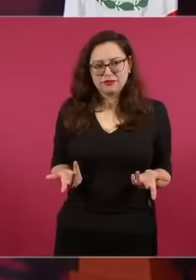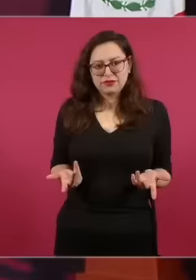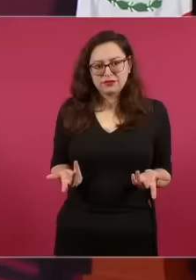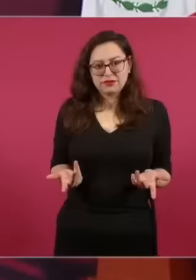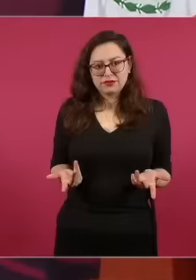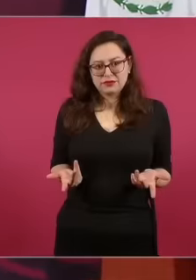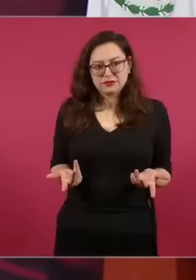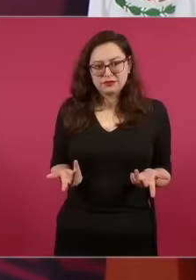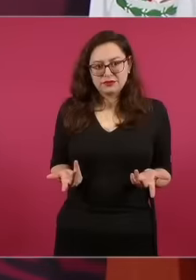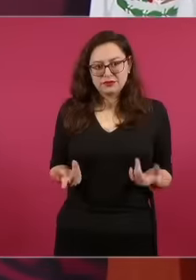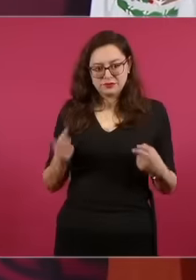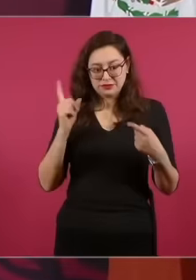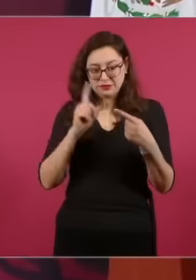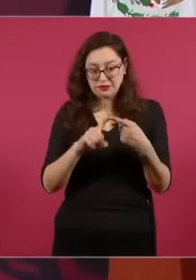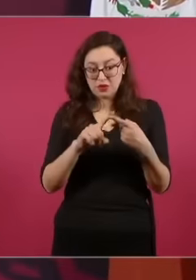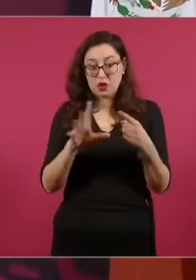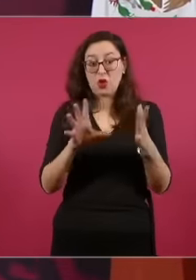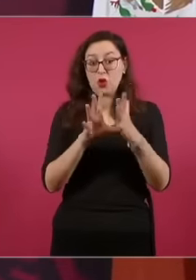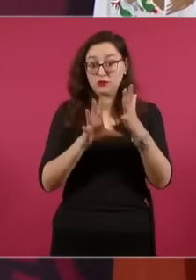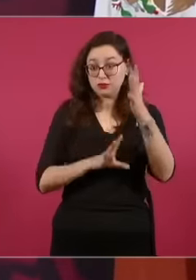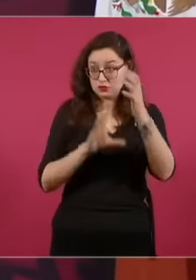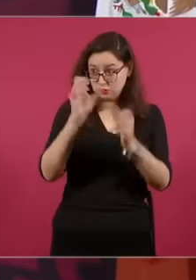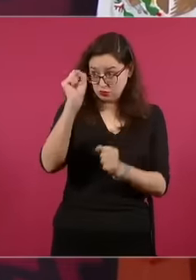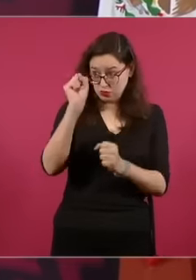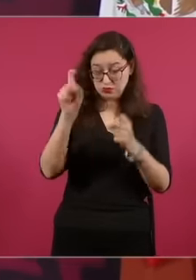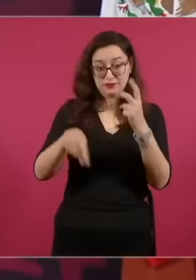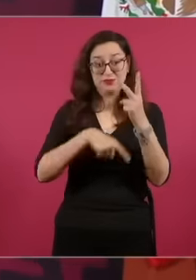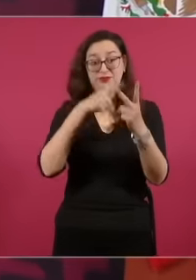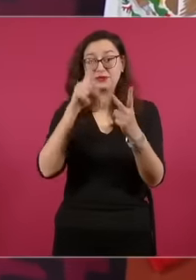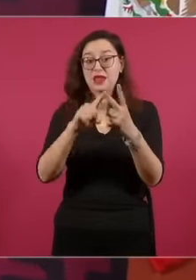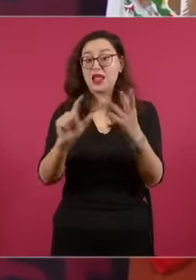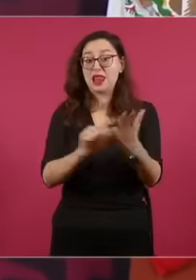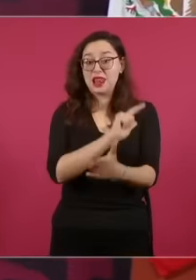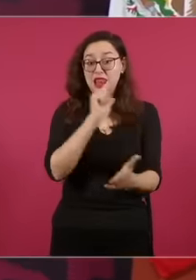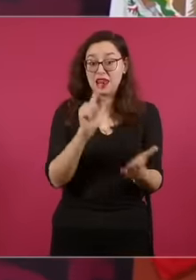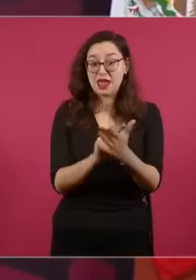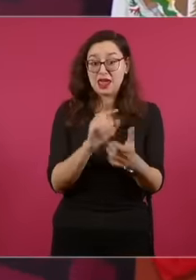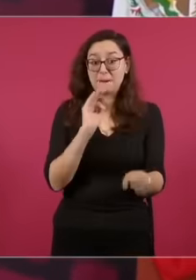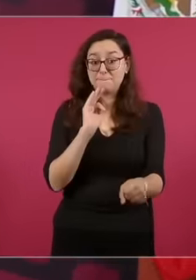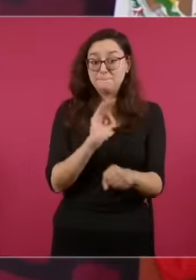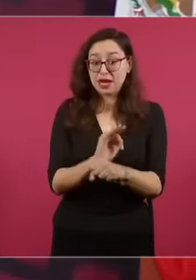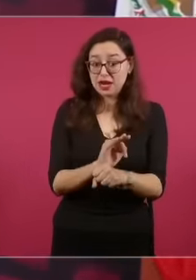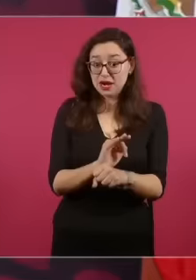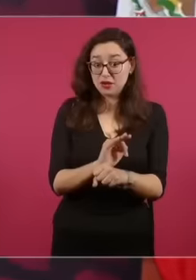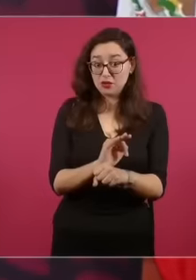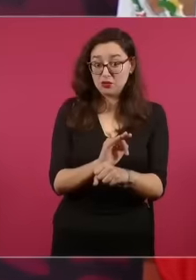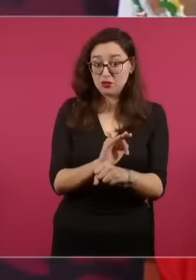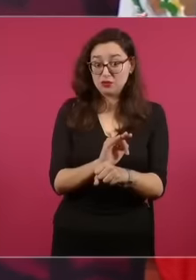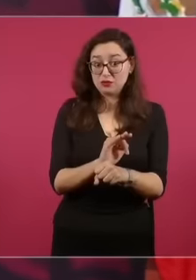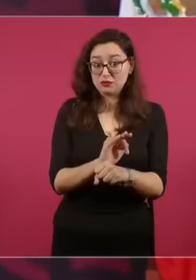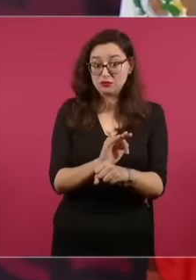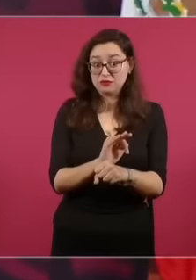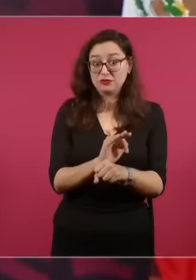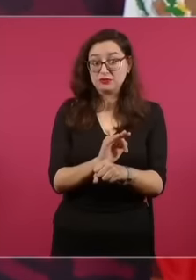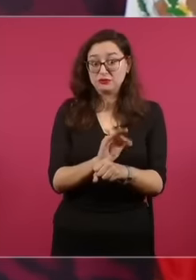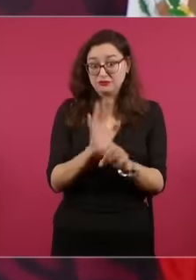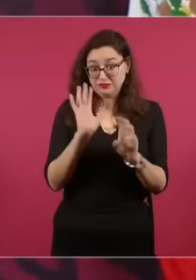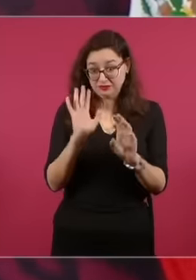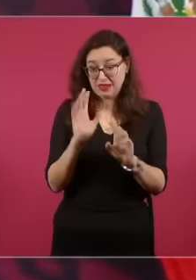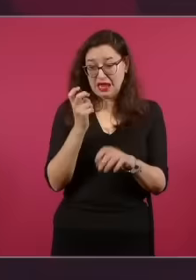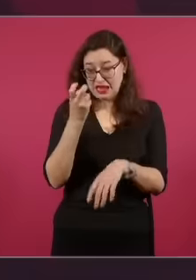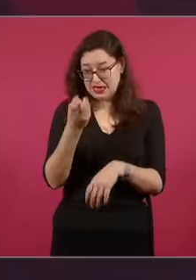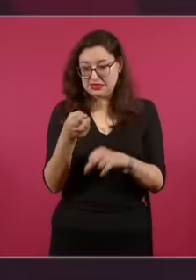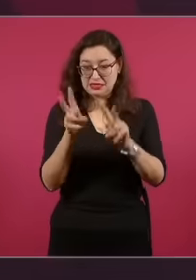es la ley de amparo y además como estos temas en algún tiempo ya se trataron